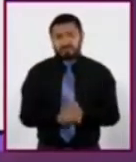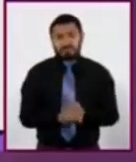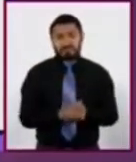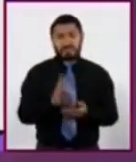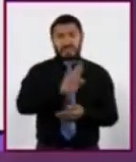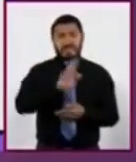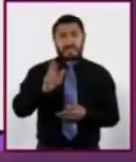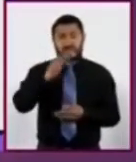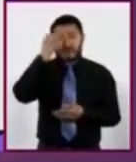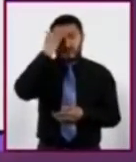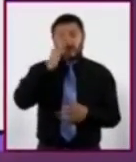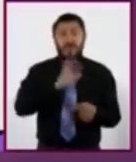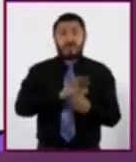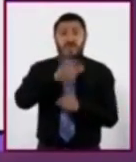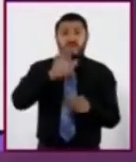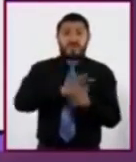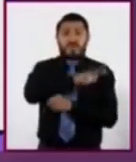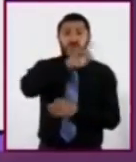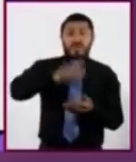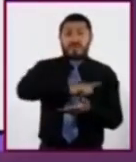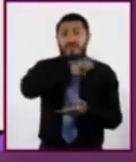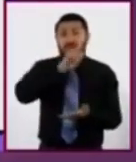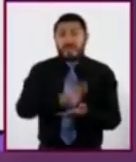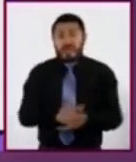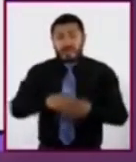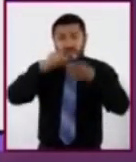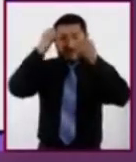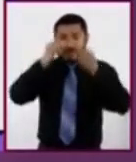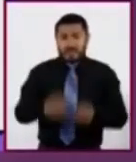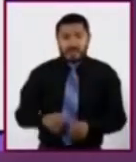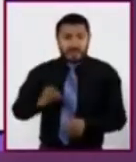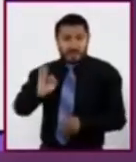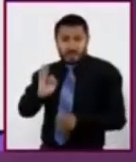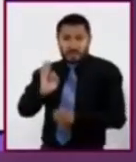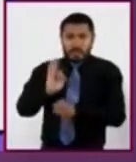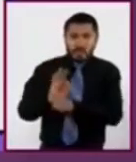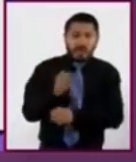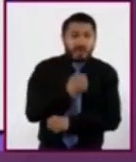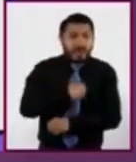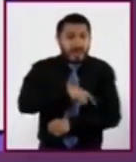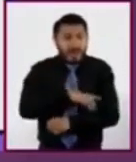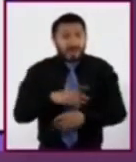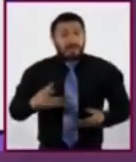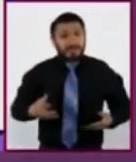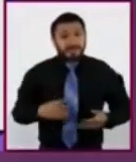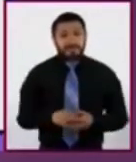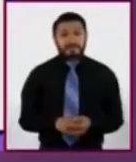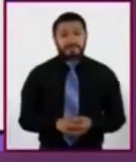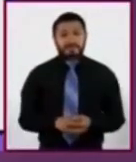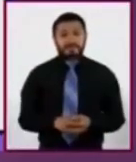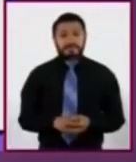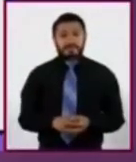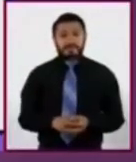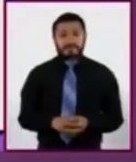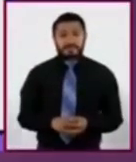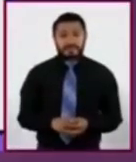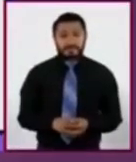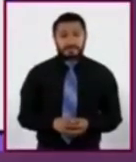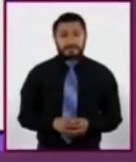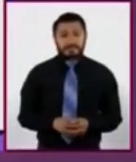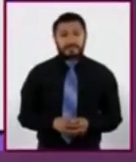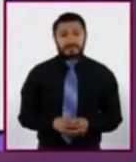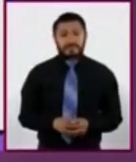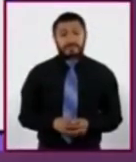qué leyes garantizan la protección a la salud. Aplico las medidas para evitar el